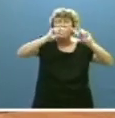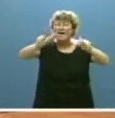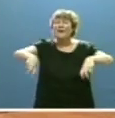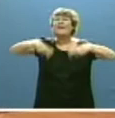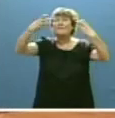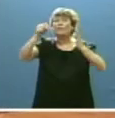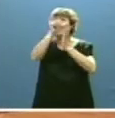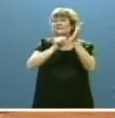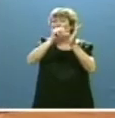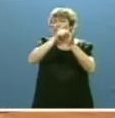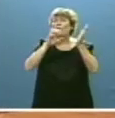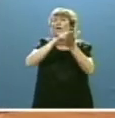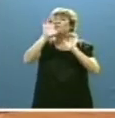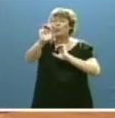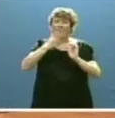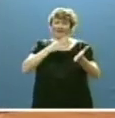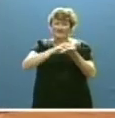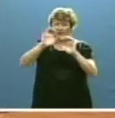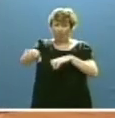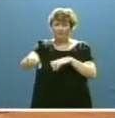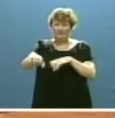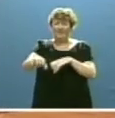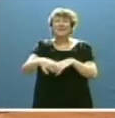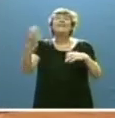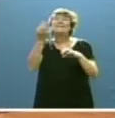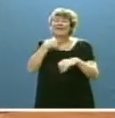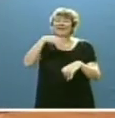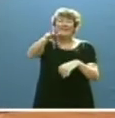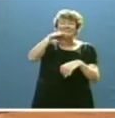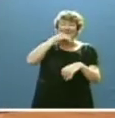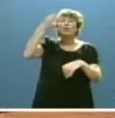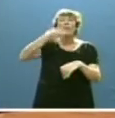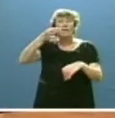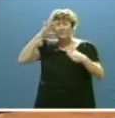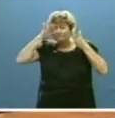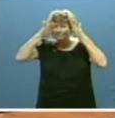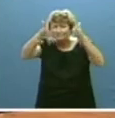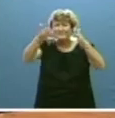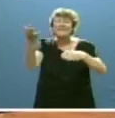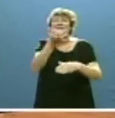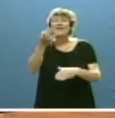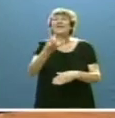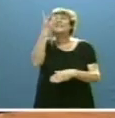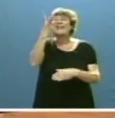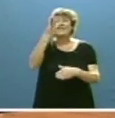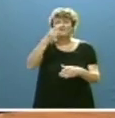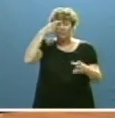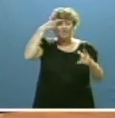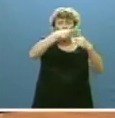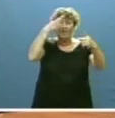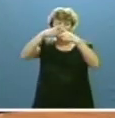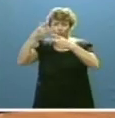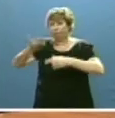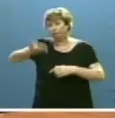de Autonomía de Castilla y León, que entiendo debería centrarse sobre todo en tres objetivos principales.